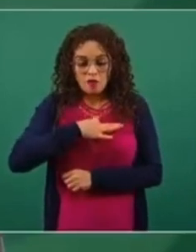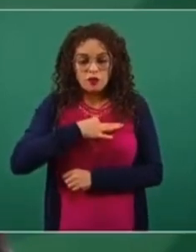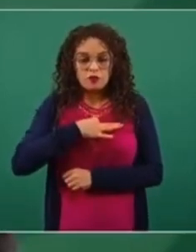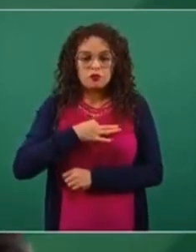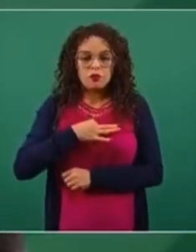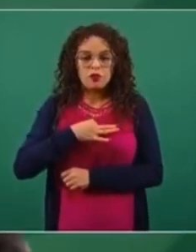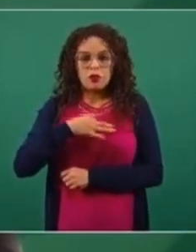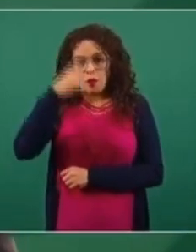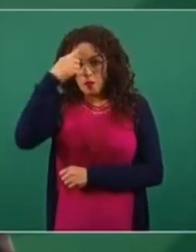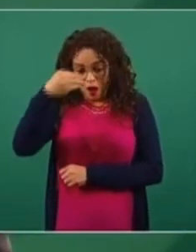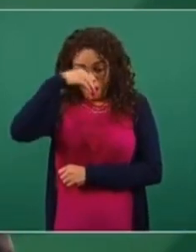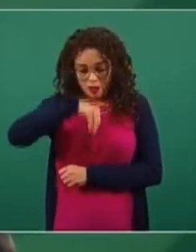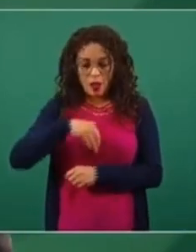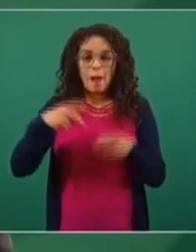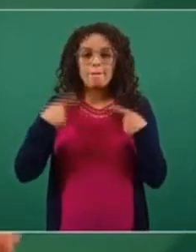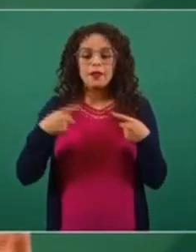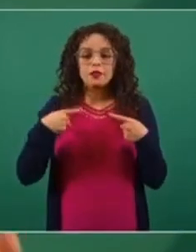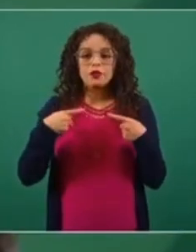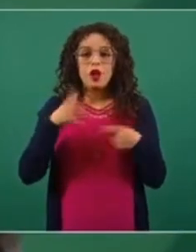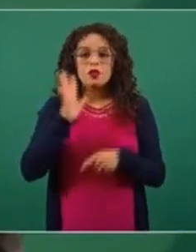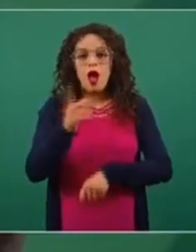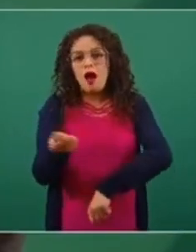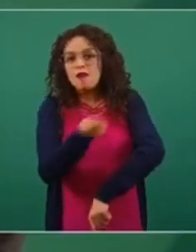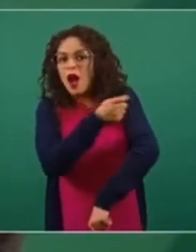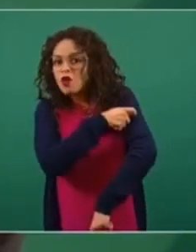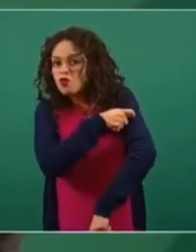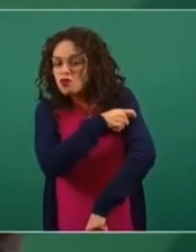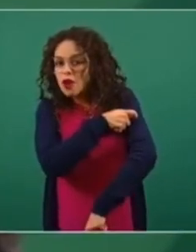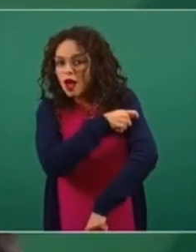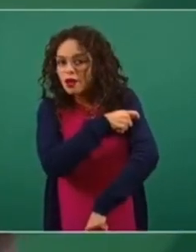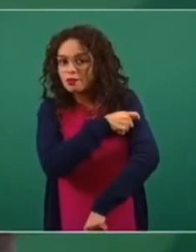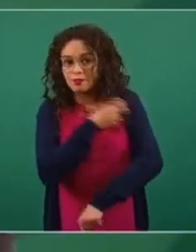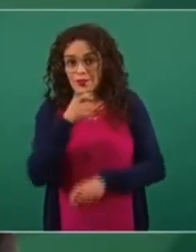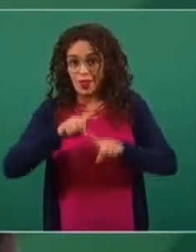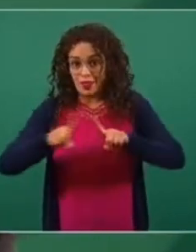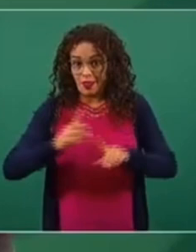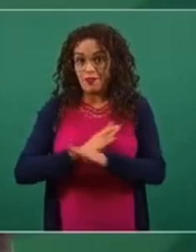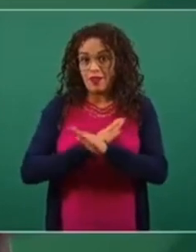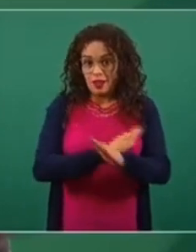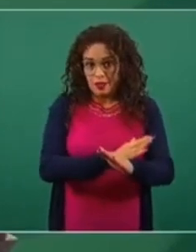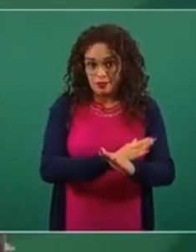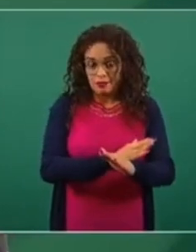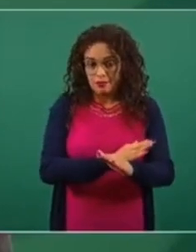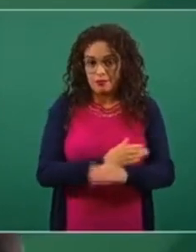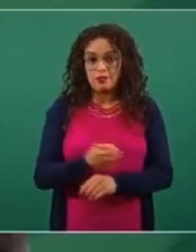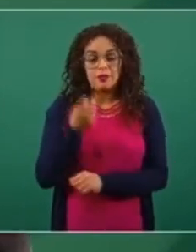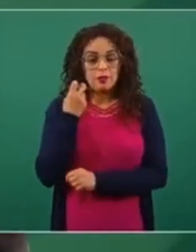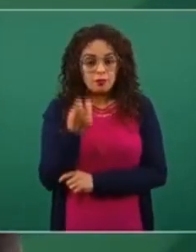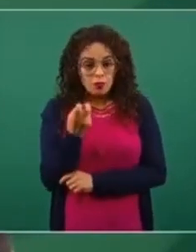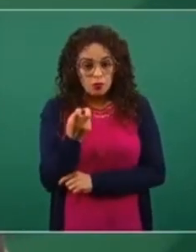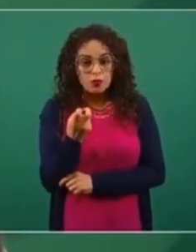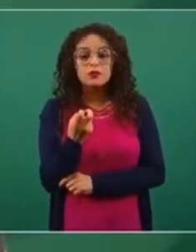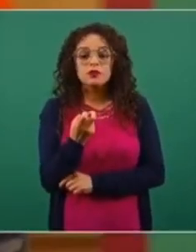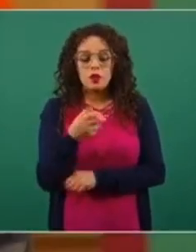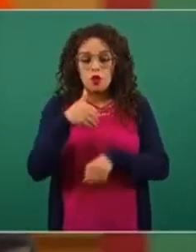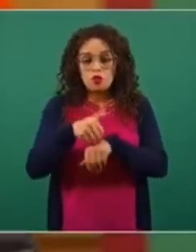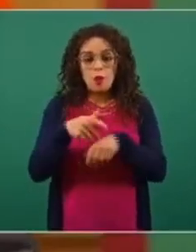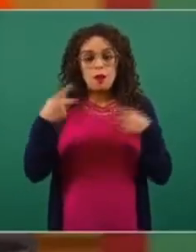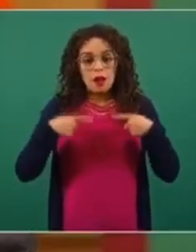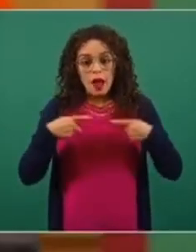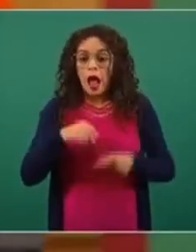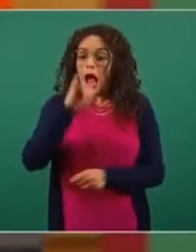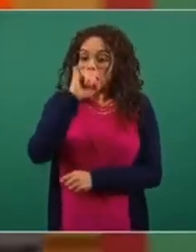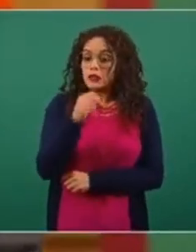Entonces, no hay que interpretarla como si el número de eficacia es el número de personas a quien sí le sirve